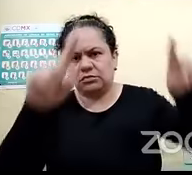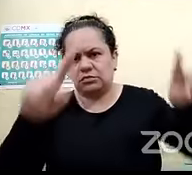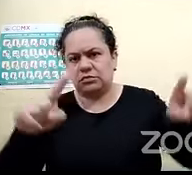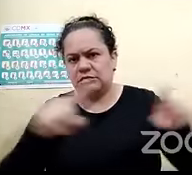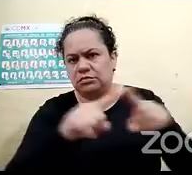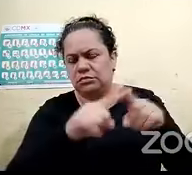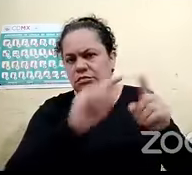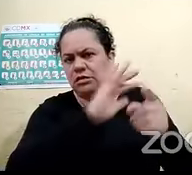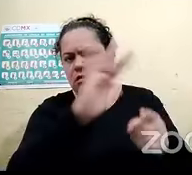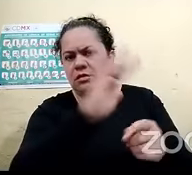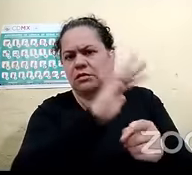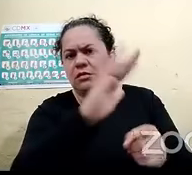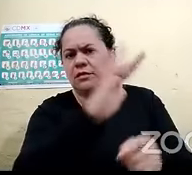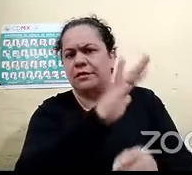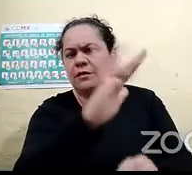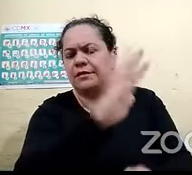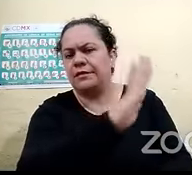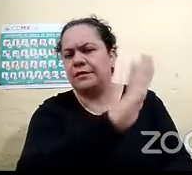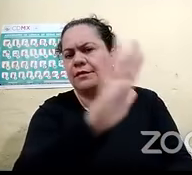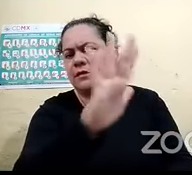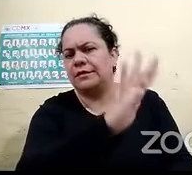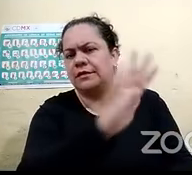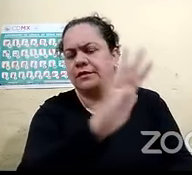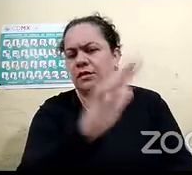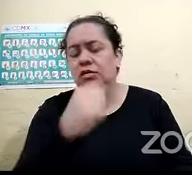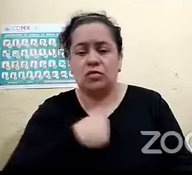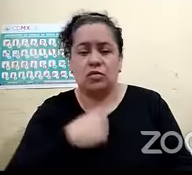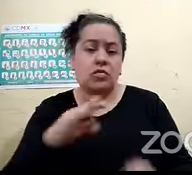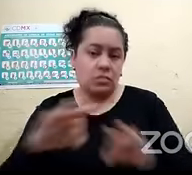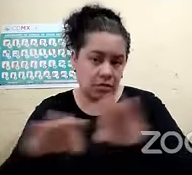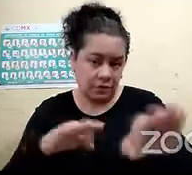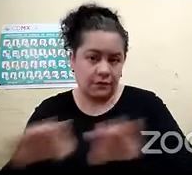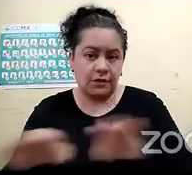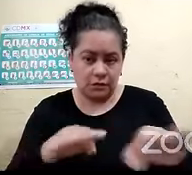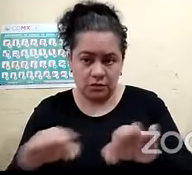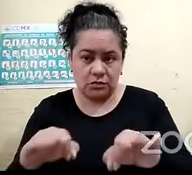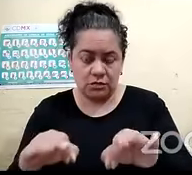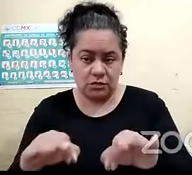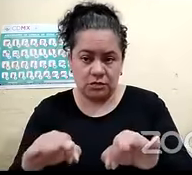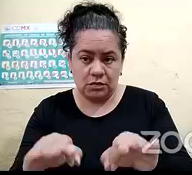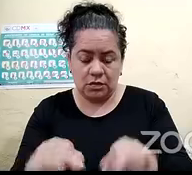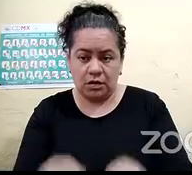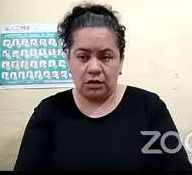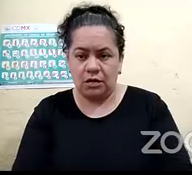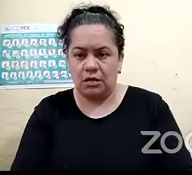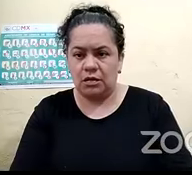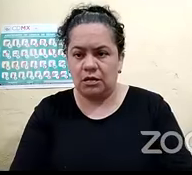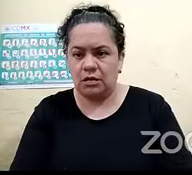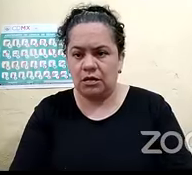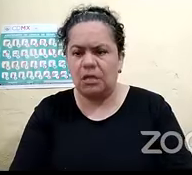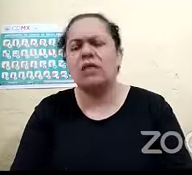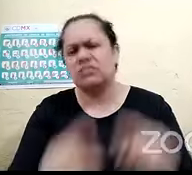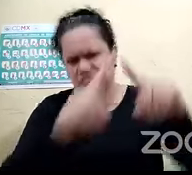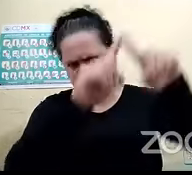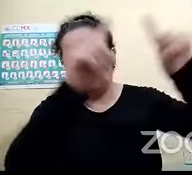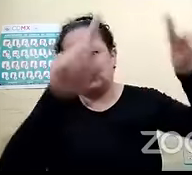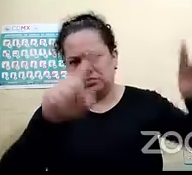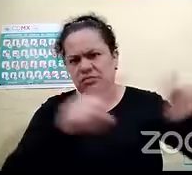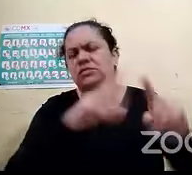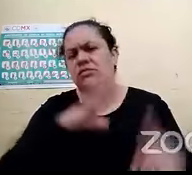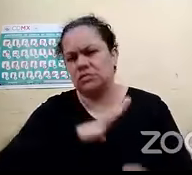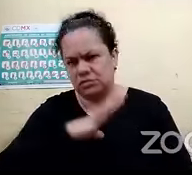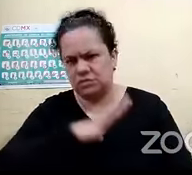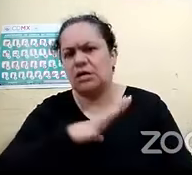en donde yo trabajo por ejemplo también hay mucha una gran parte del área